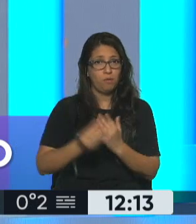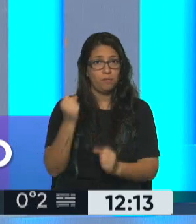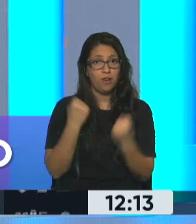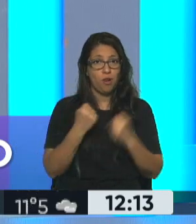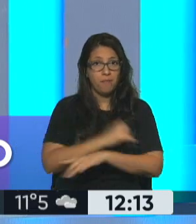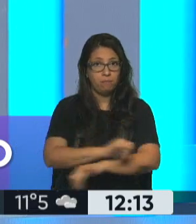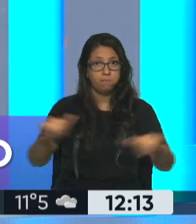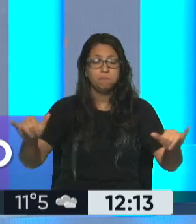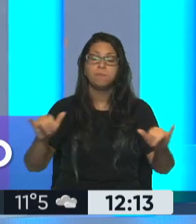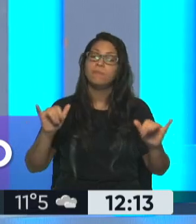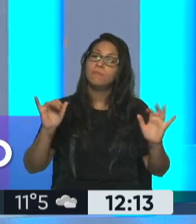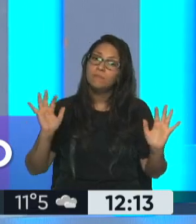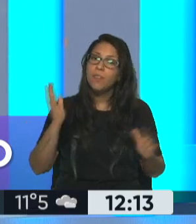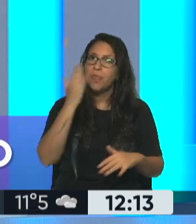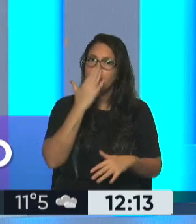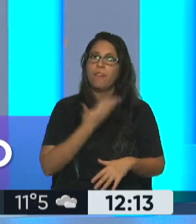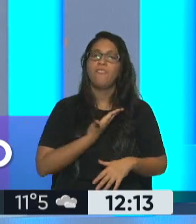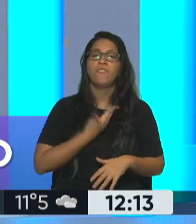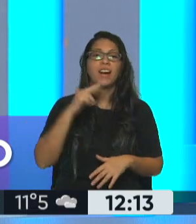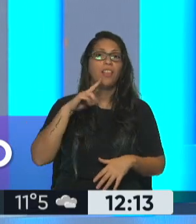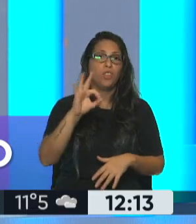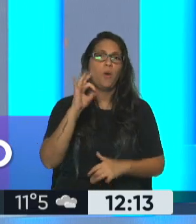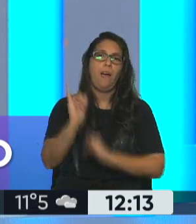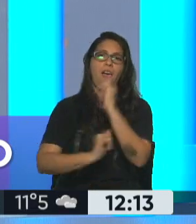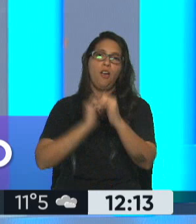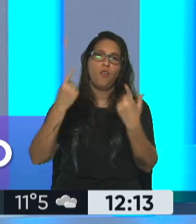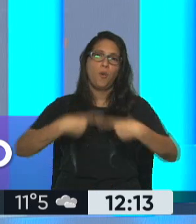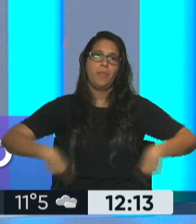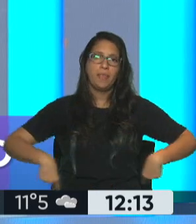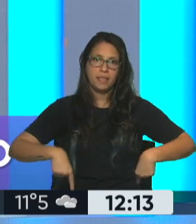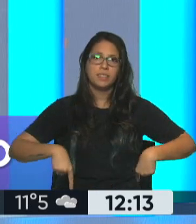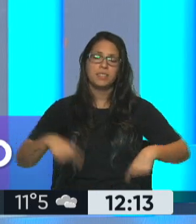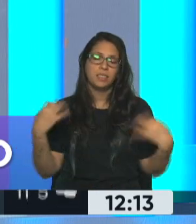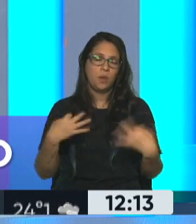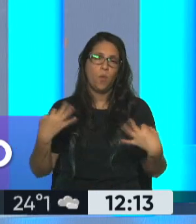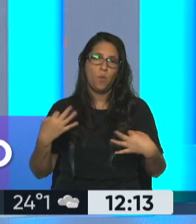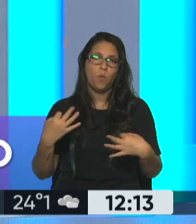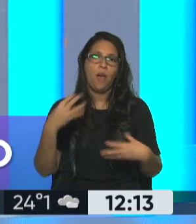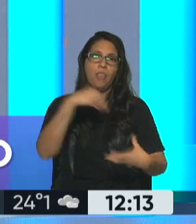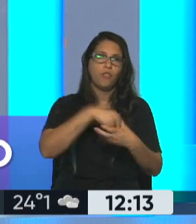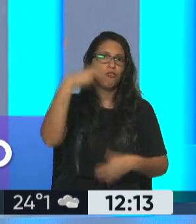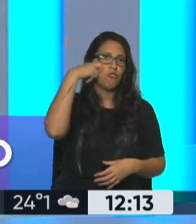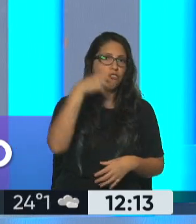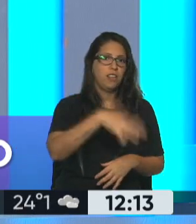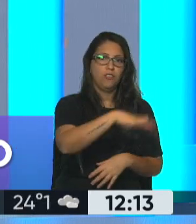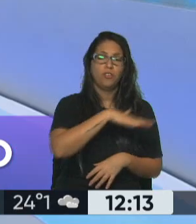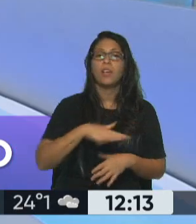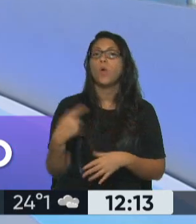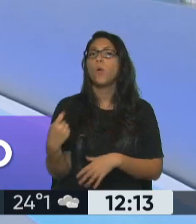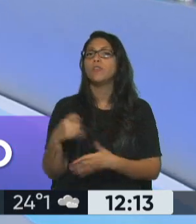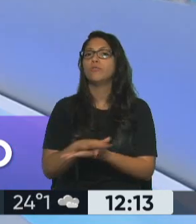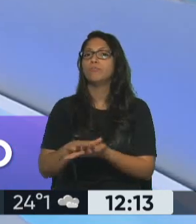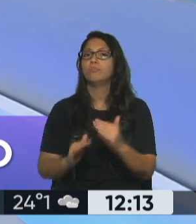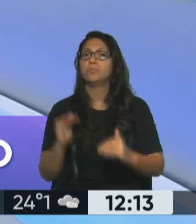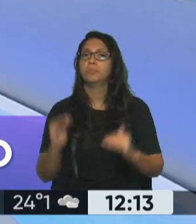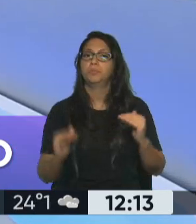Economía. Después, seguramente, Fernando Fraquelli tendrá algún detalle del tratamiento de esta, no nomás en el Congreso. tema de la movilidad jubilatoria va